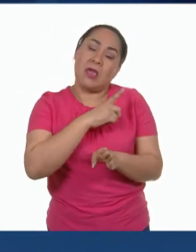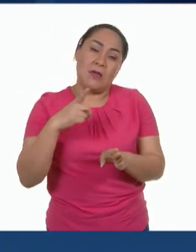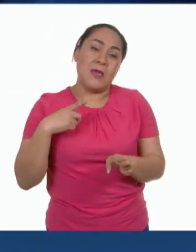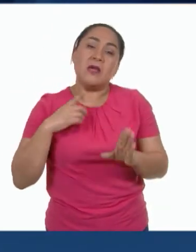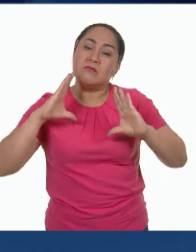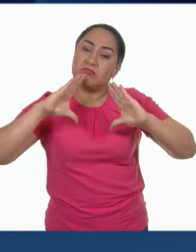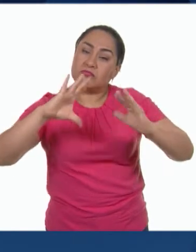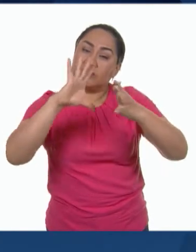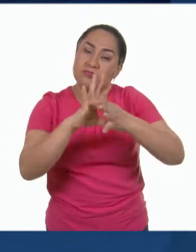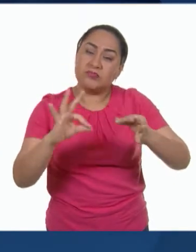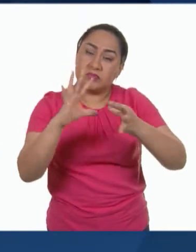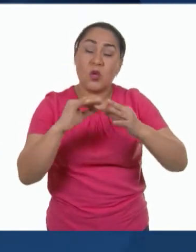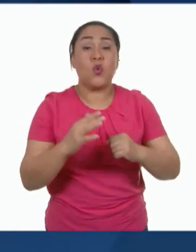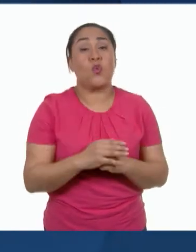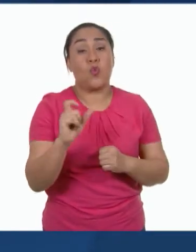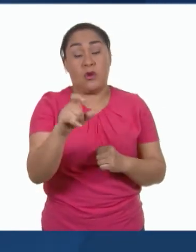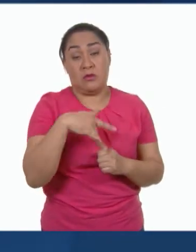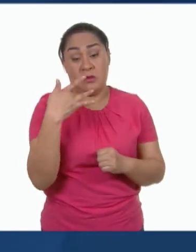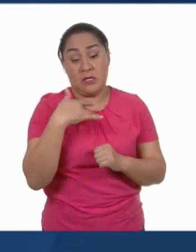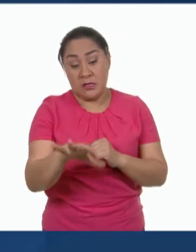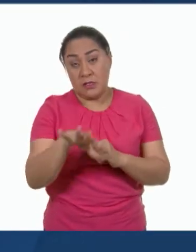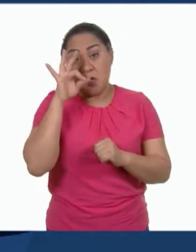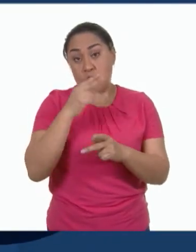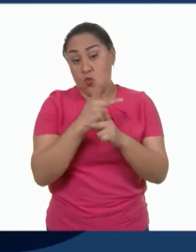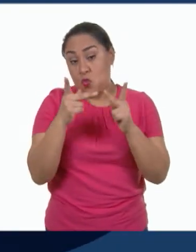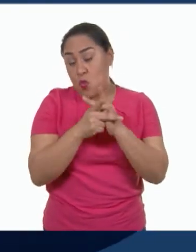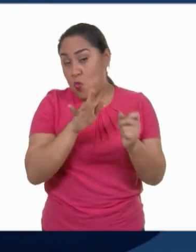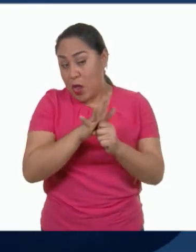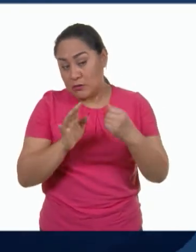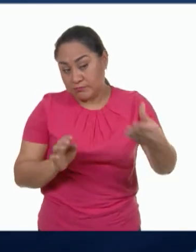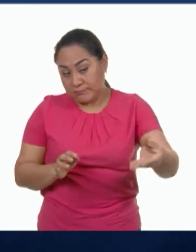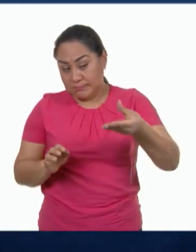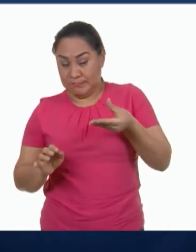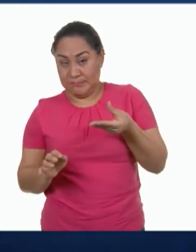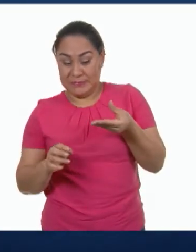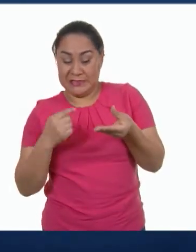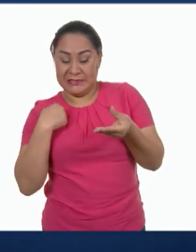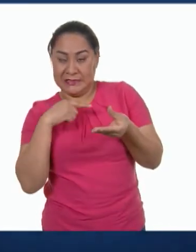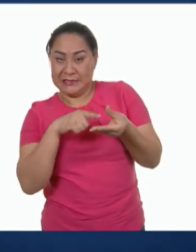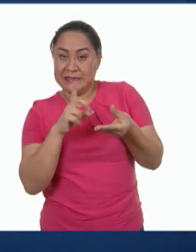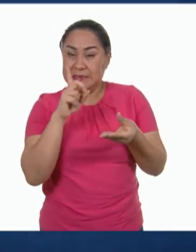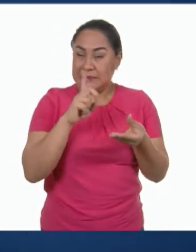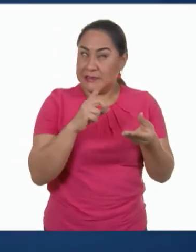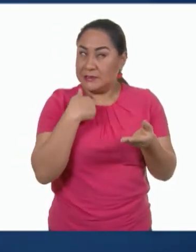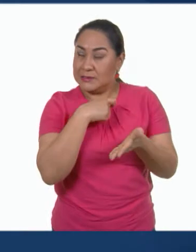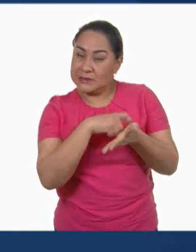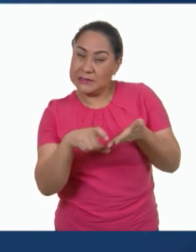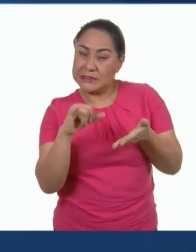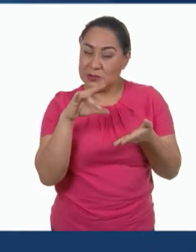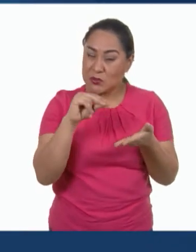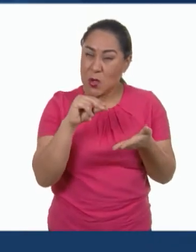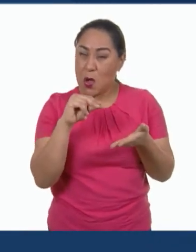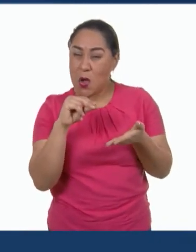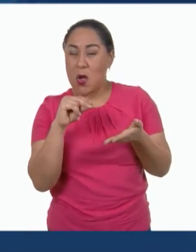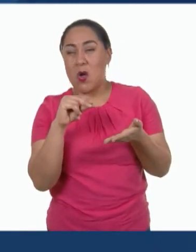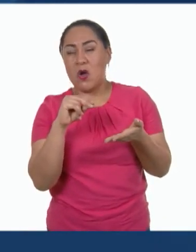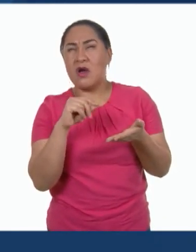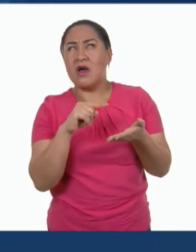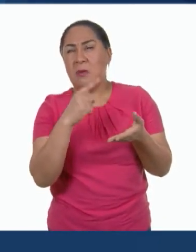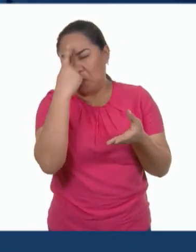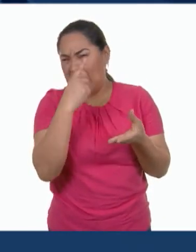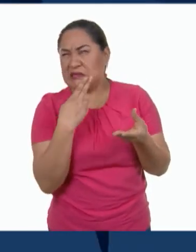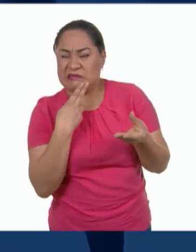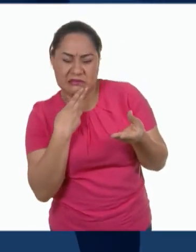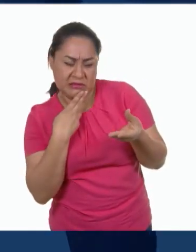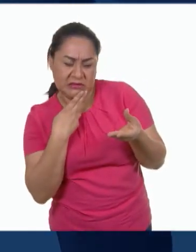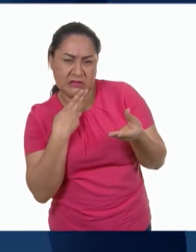cualquier producto tienes que detenerte dos segundos, aunque te guste mucho, pero sí pensar para qué lo vas a utilizar,